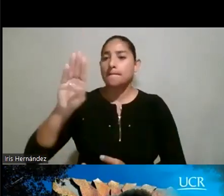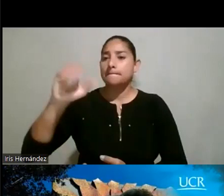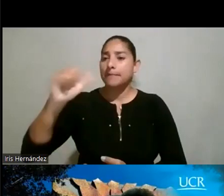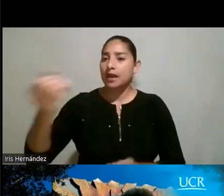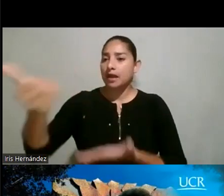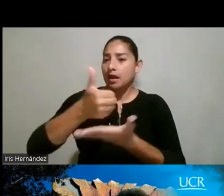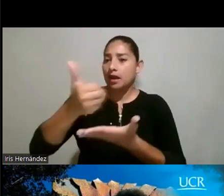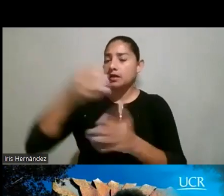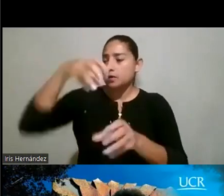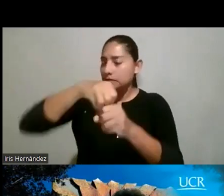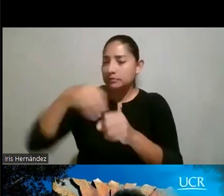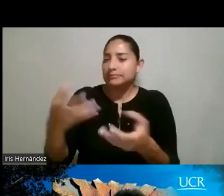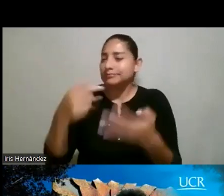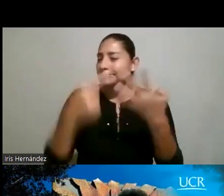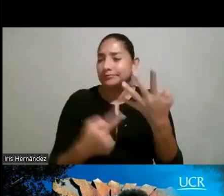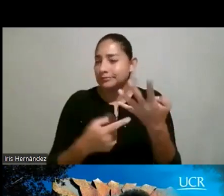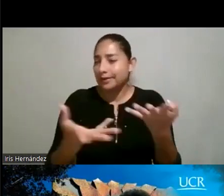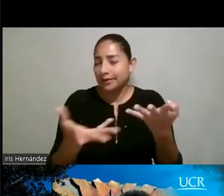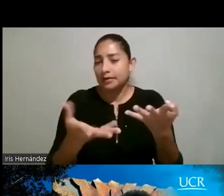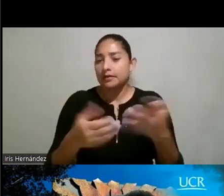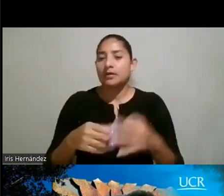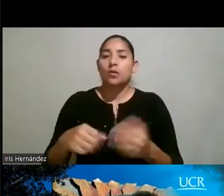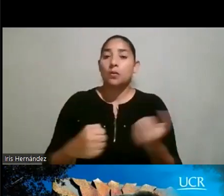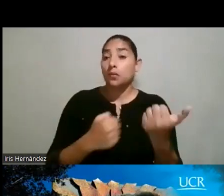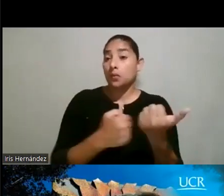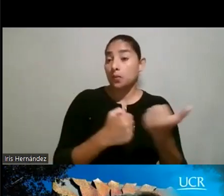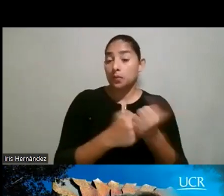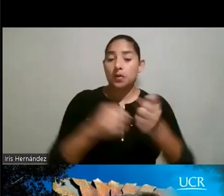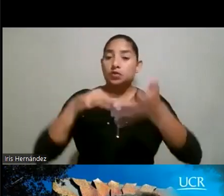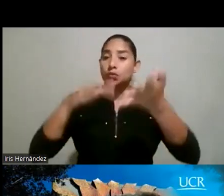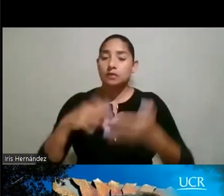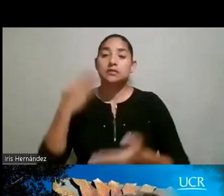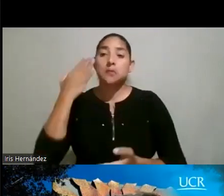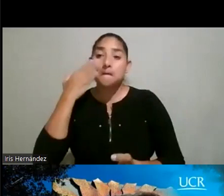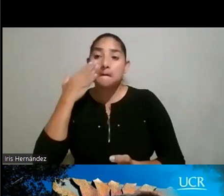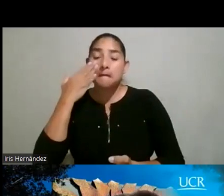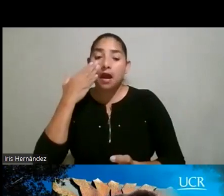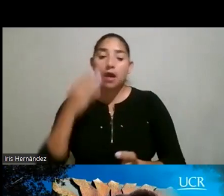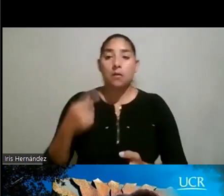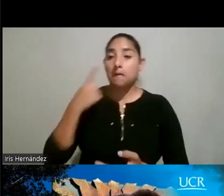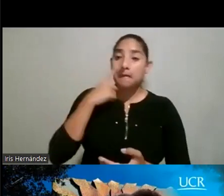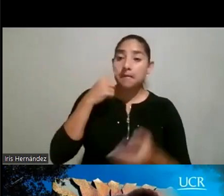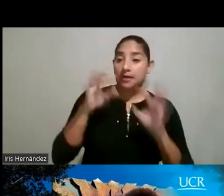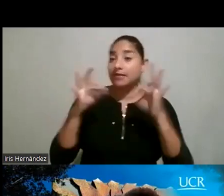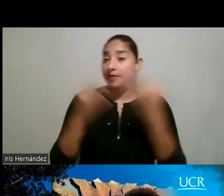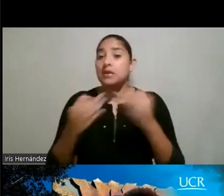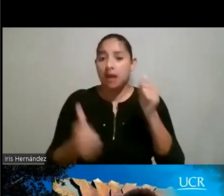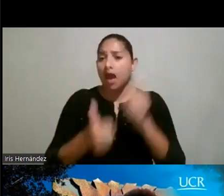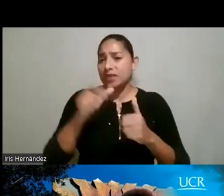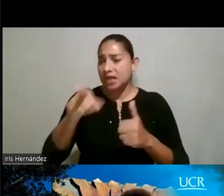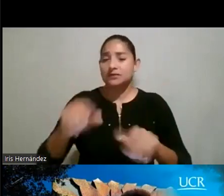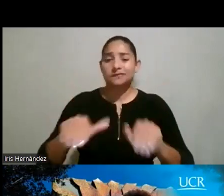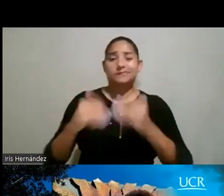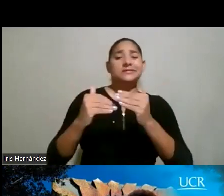incluyen, ¿verdad? Soporte para estudiantes, madres y padres de familia. Muchas veces eso puede ser una